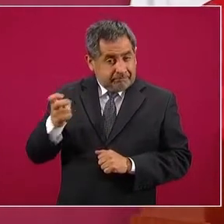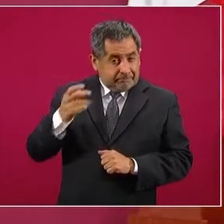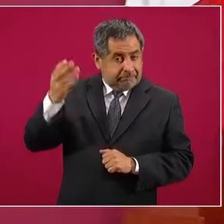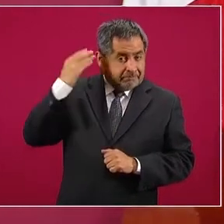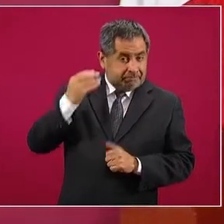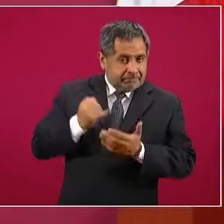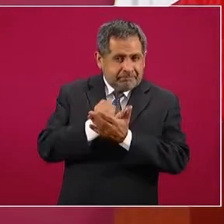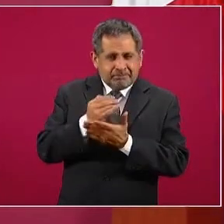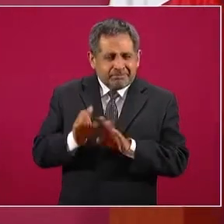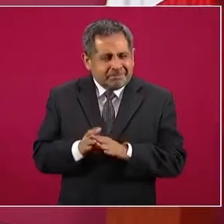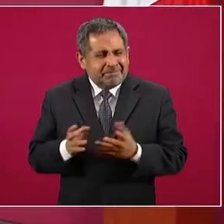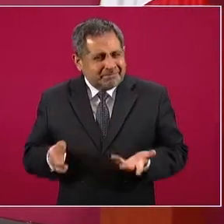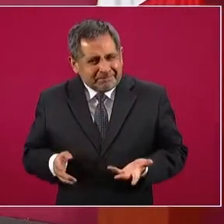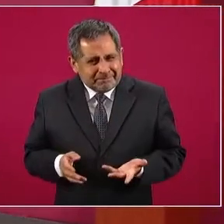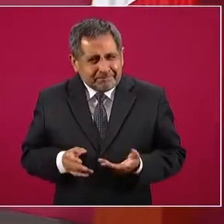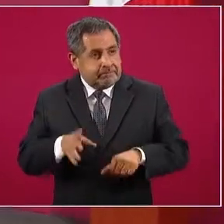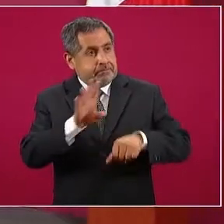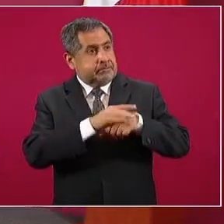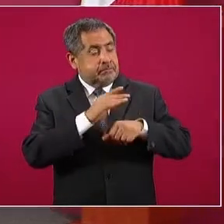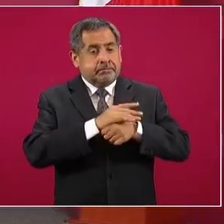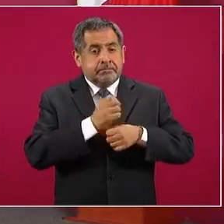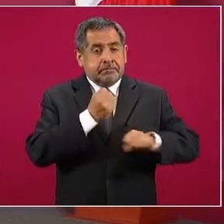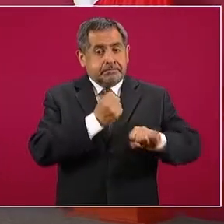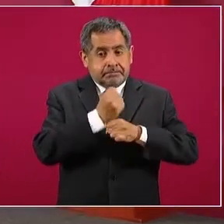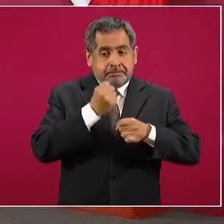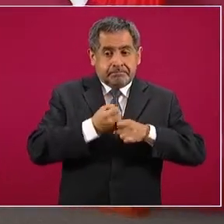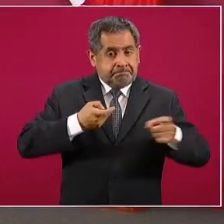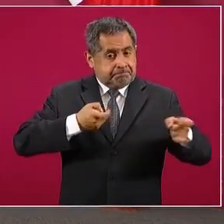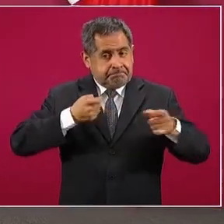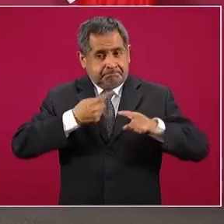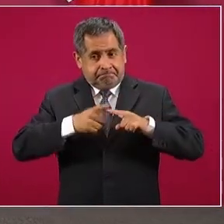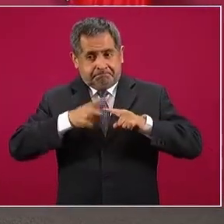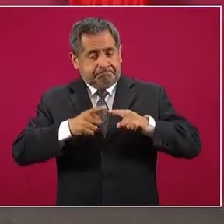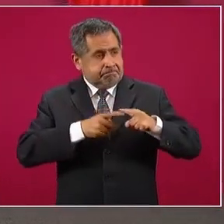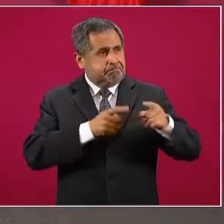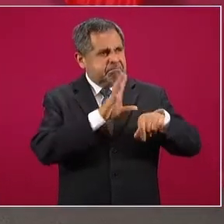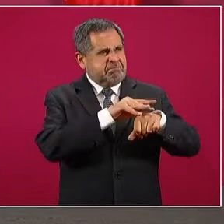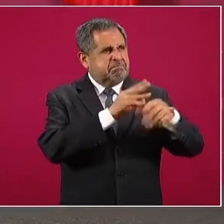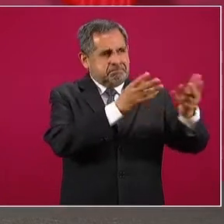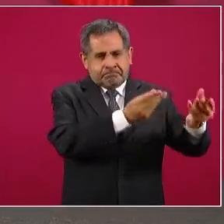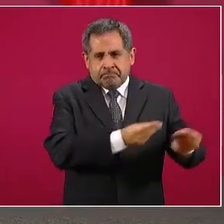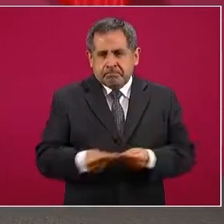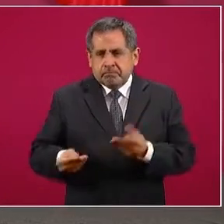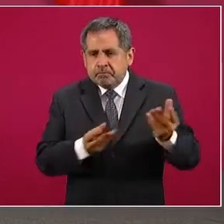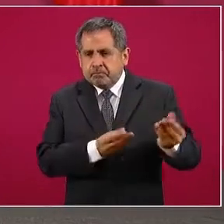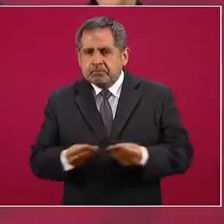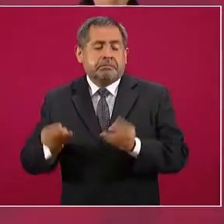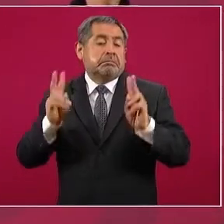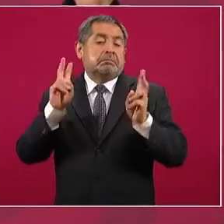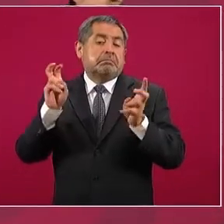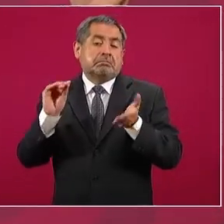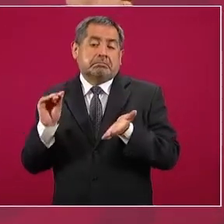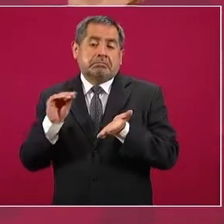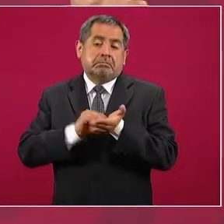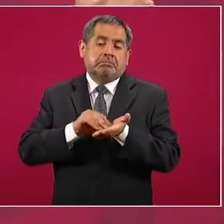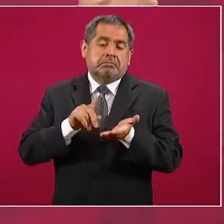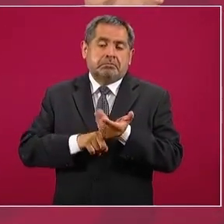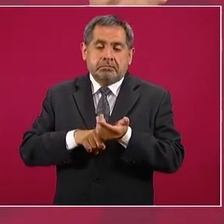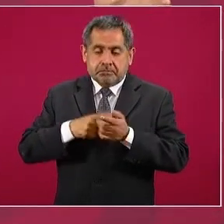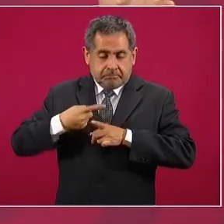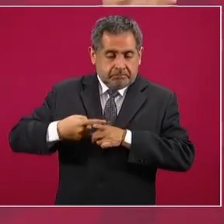imagínense, dejar pasar armas, supuestamente con censores, para ver